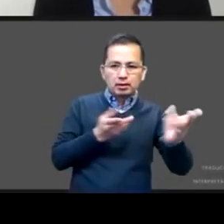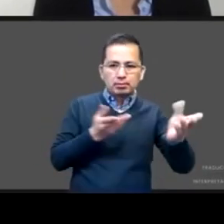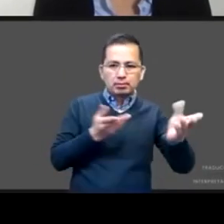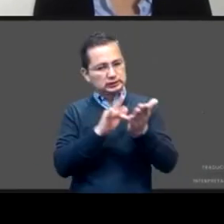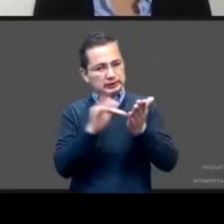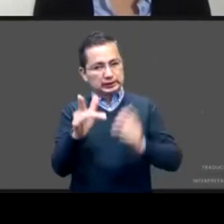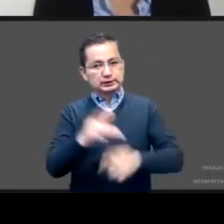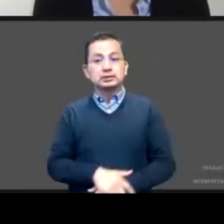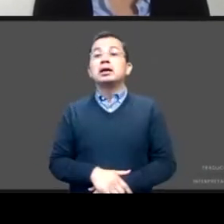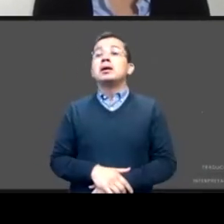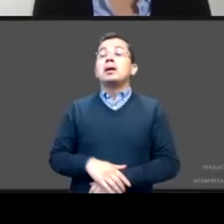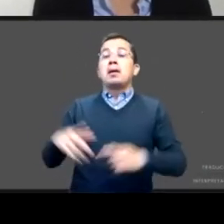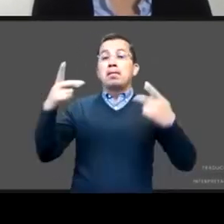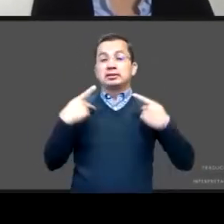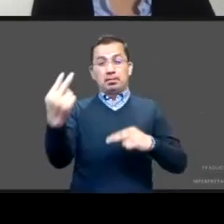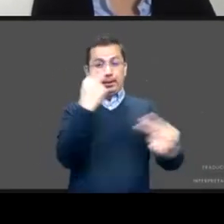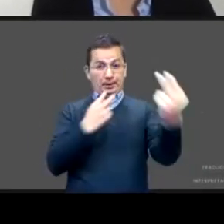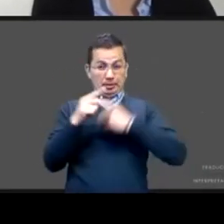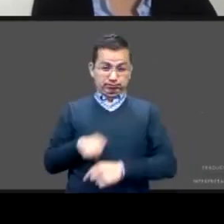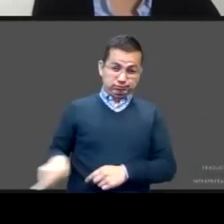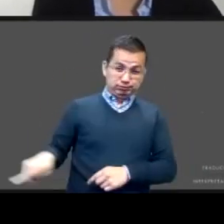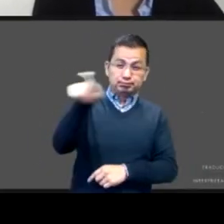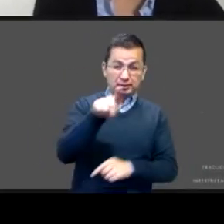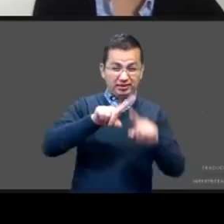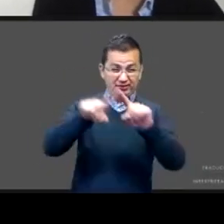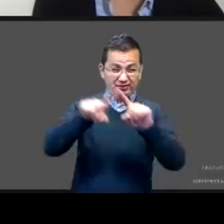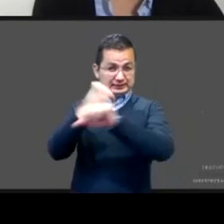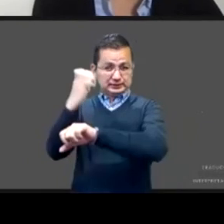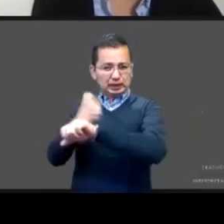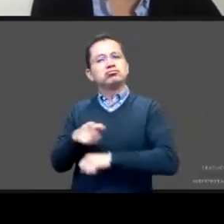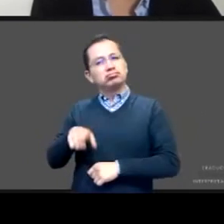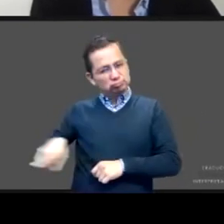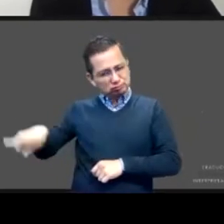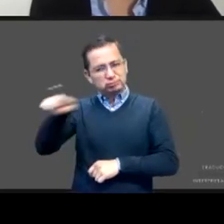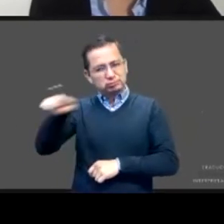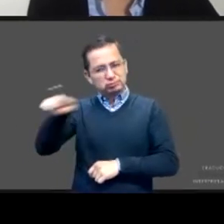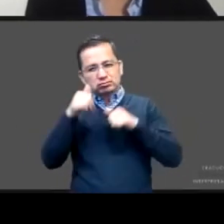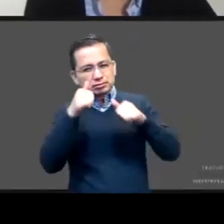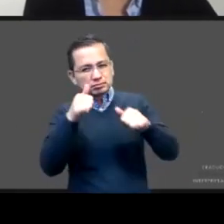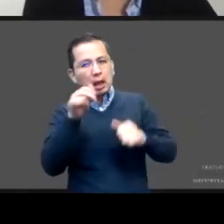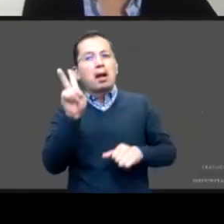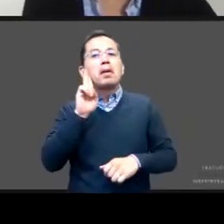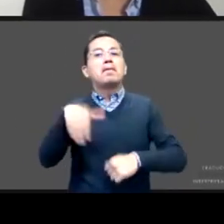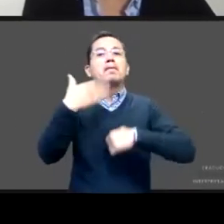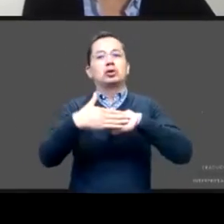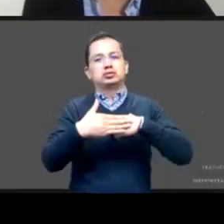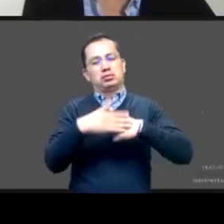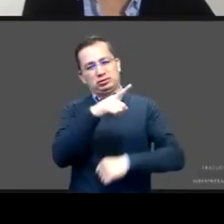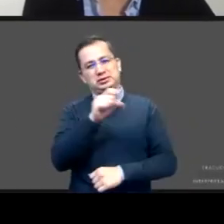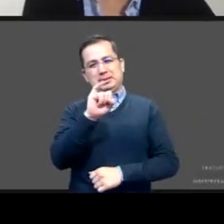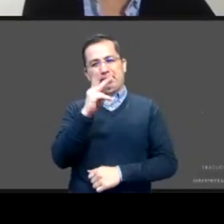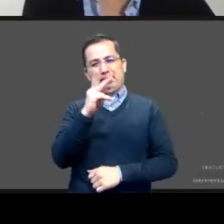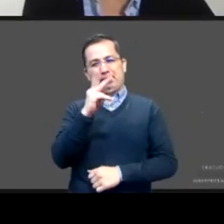de las diferentes entidades federativas a que se mantengan atentos a los siguientes conversatorios que seguramente estará